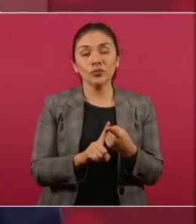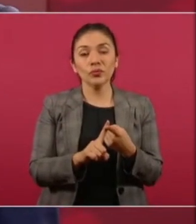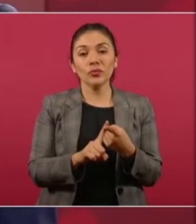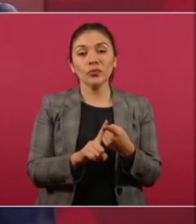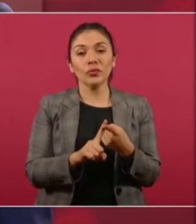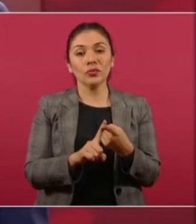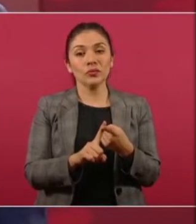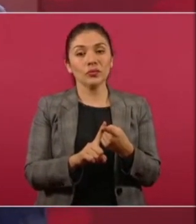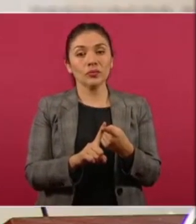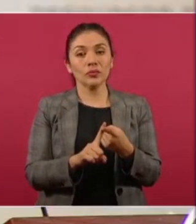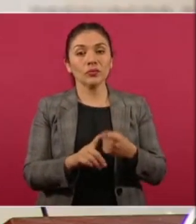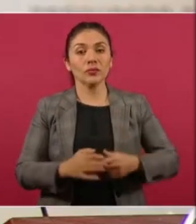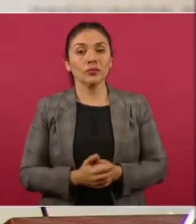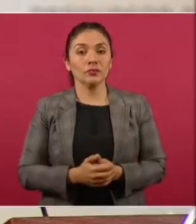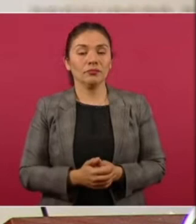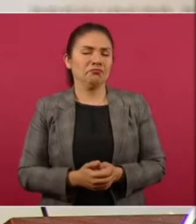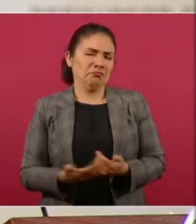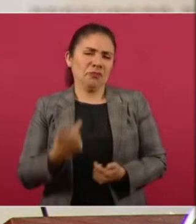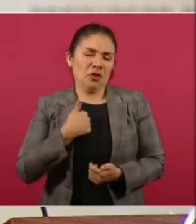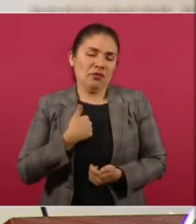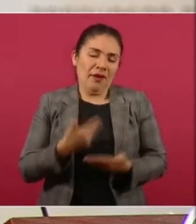Ya estoy muy presumido.